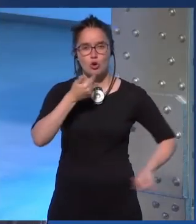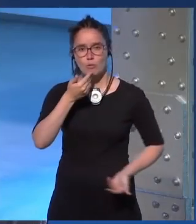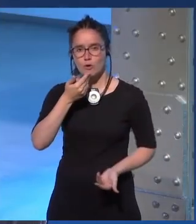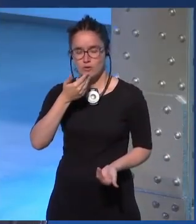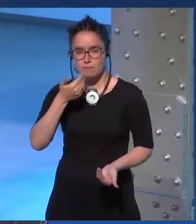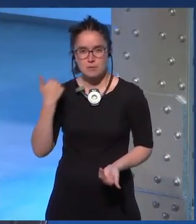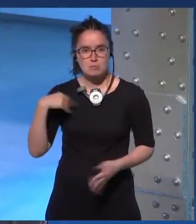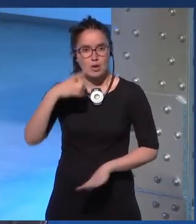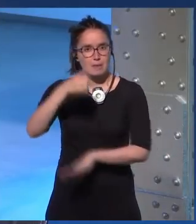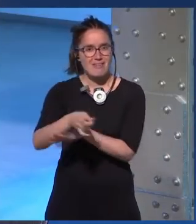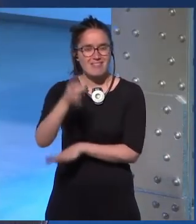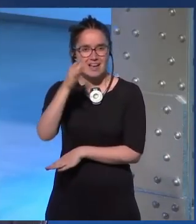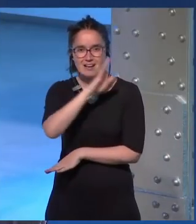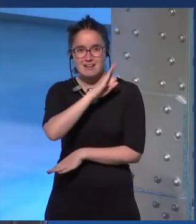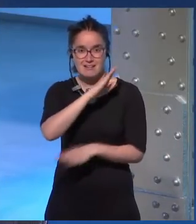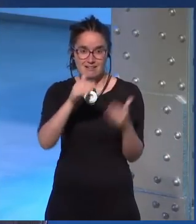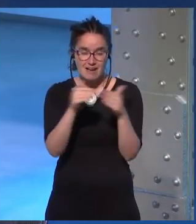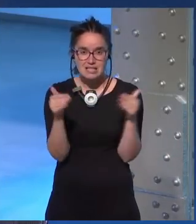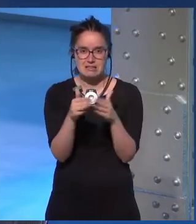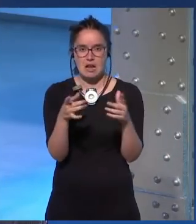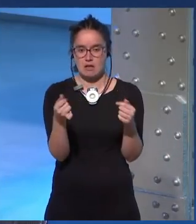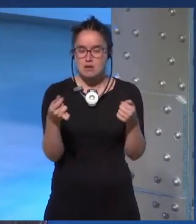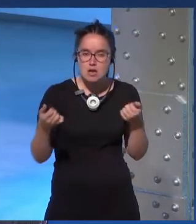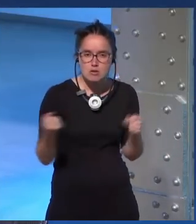bueno la que manda en casa la que trae el dinero a casa la que